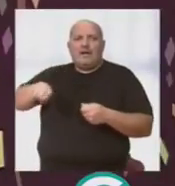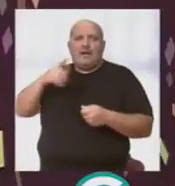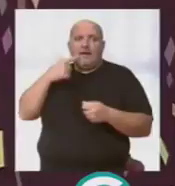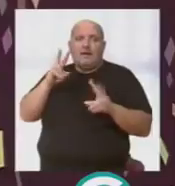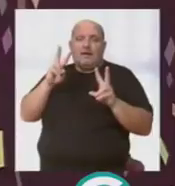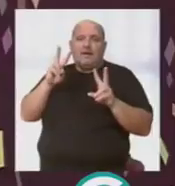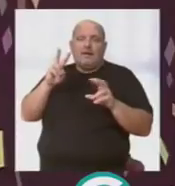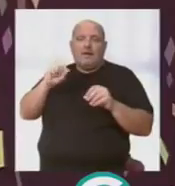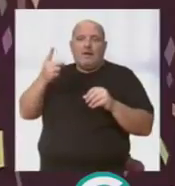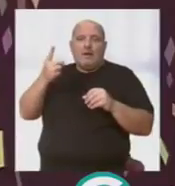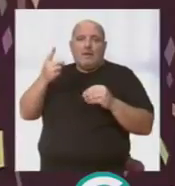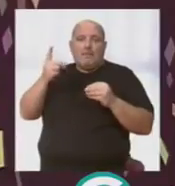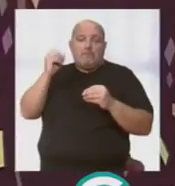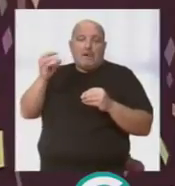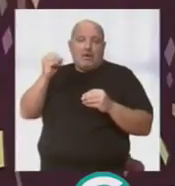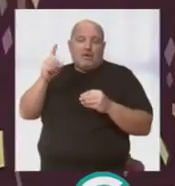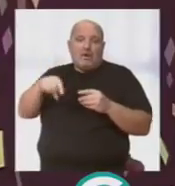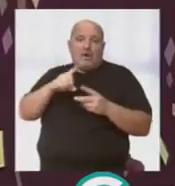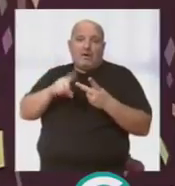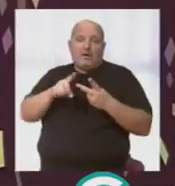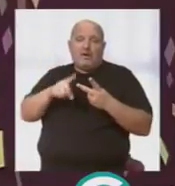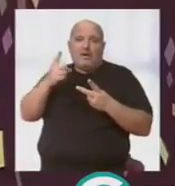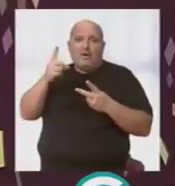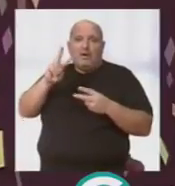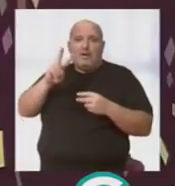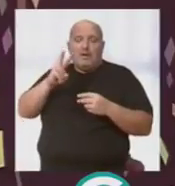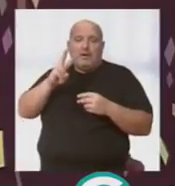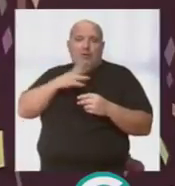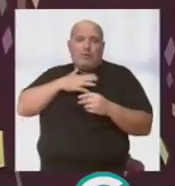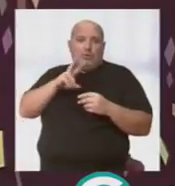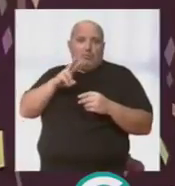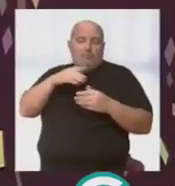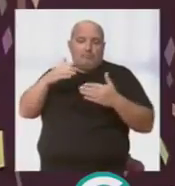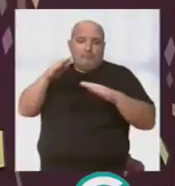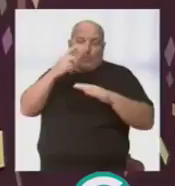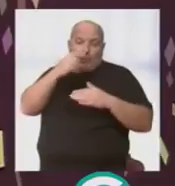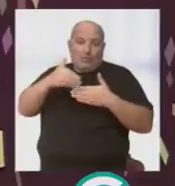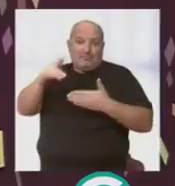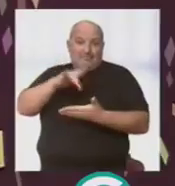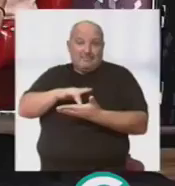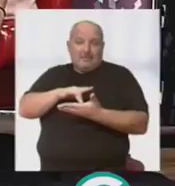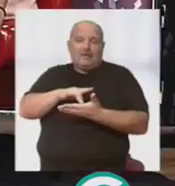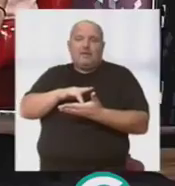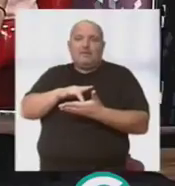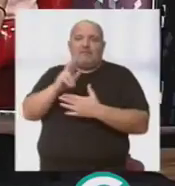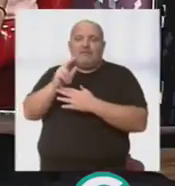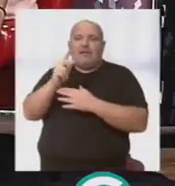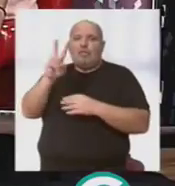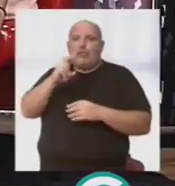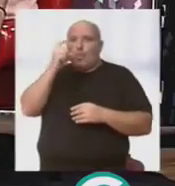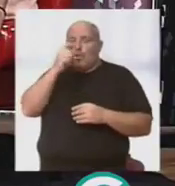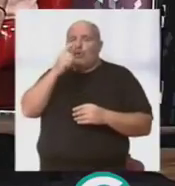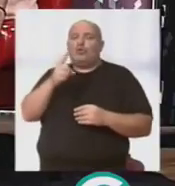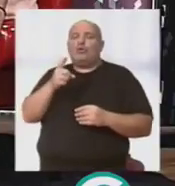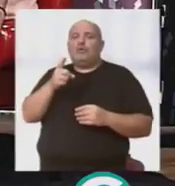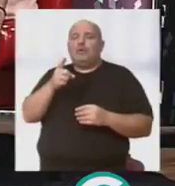para empezar, plato fuerte también con ese pregón e incluso el lunes 2 de julio a partir de las 9 y media de la noche, por si no lo hemos comentado, y la comparsa